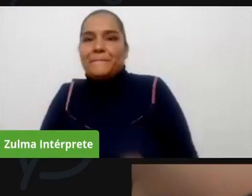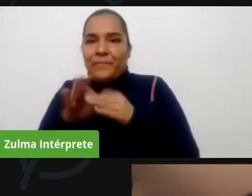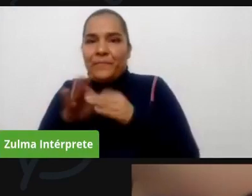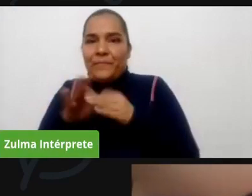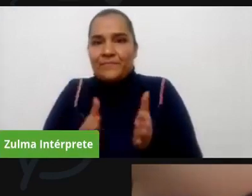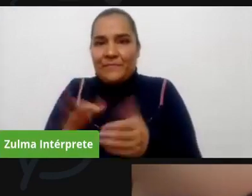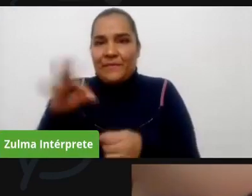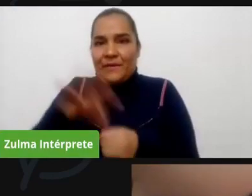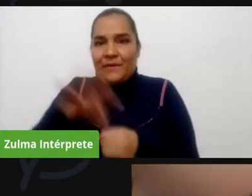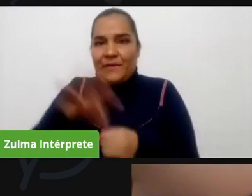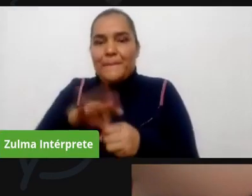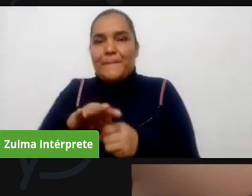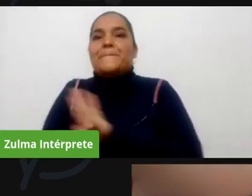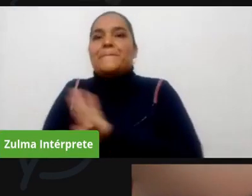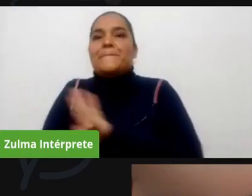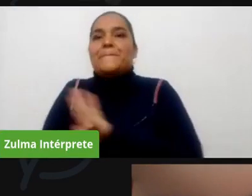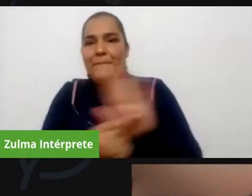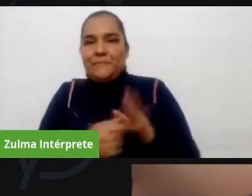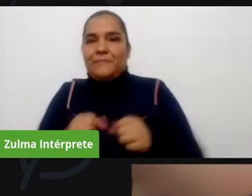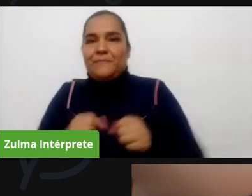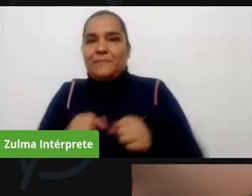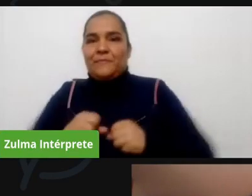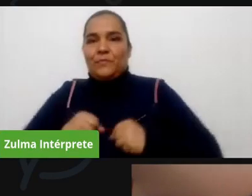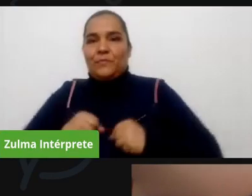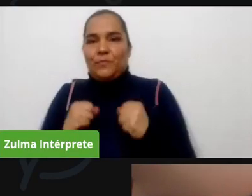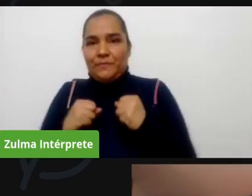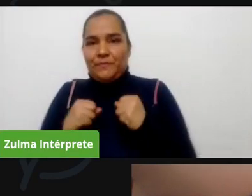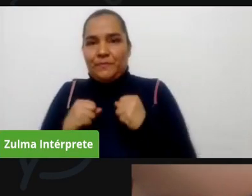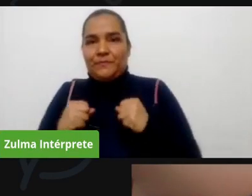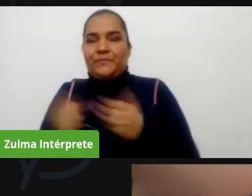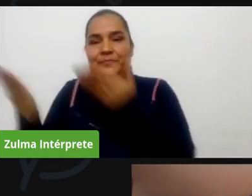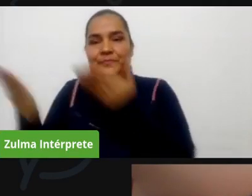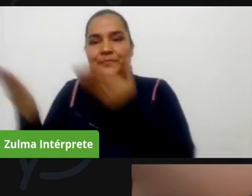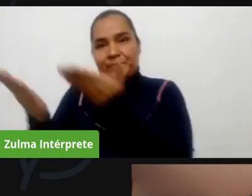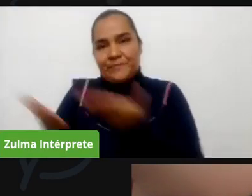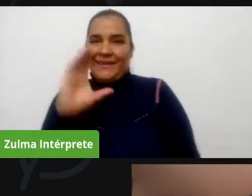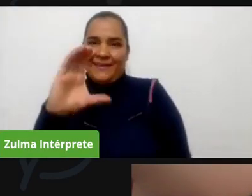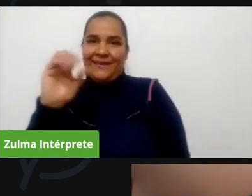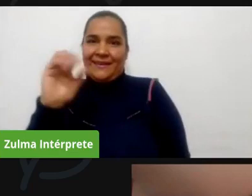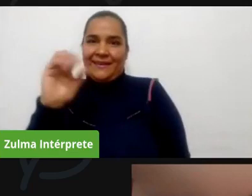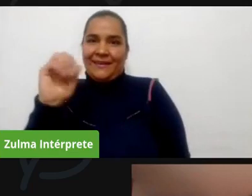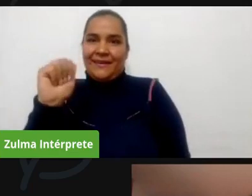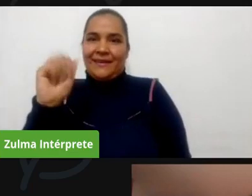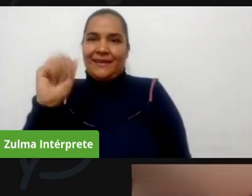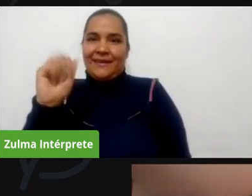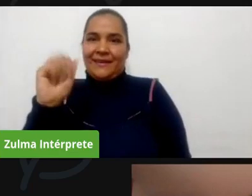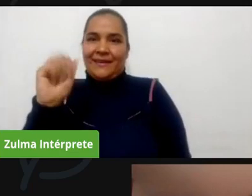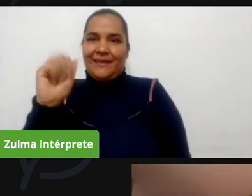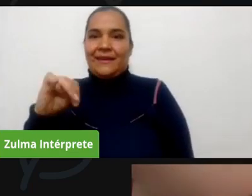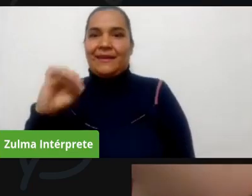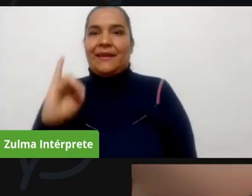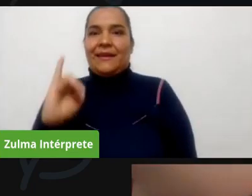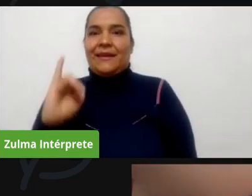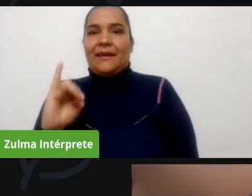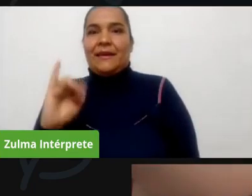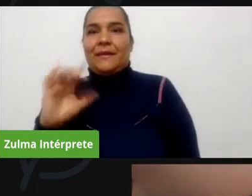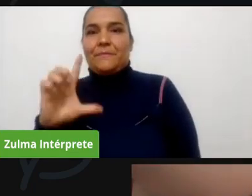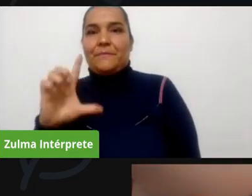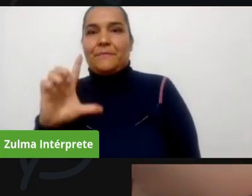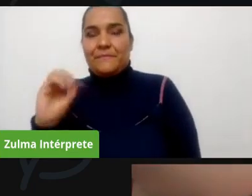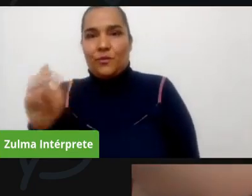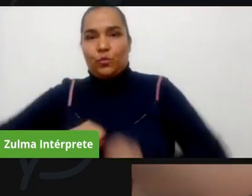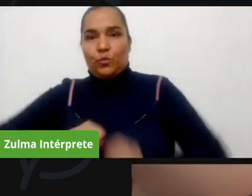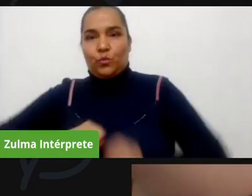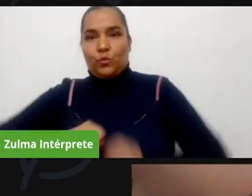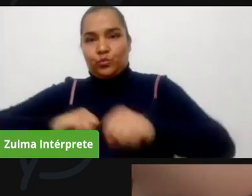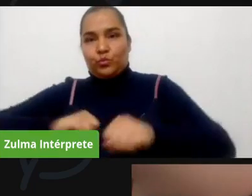coordinador del área justicia electoral e incidencia política de la misión de observación electoral camilo para que